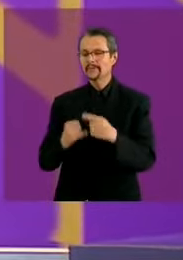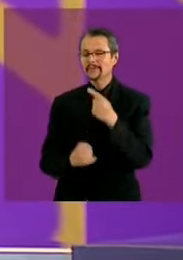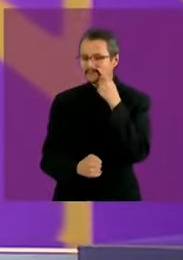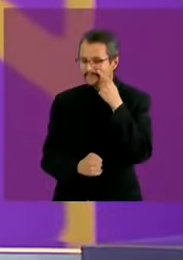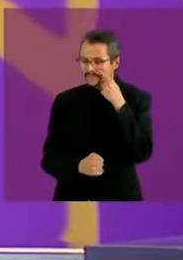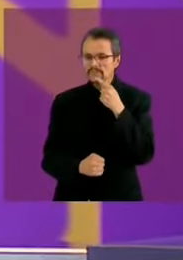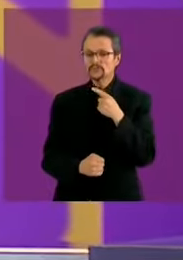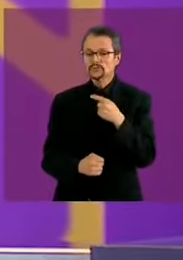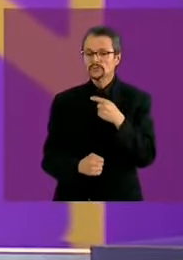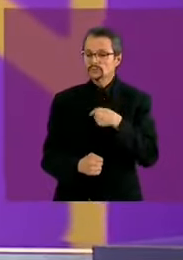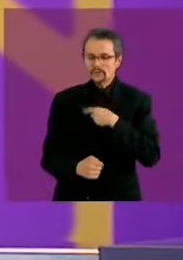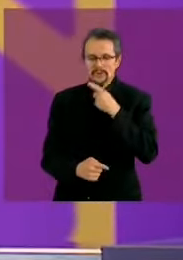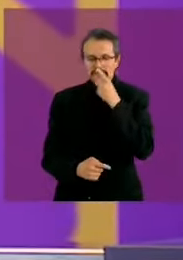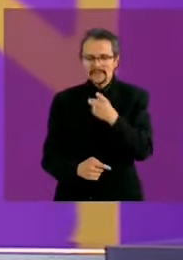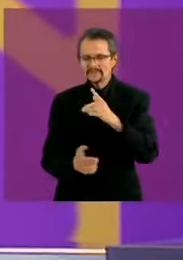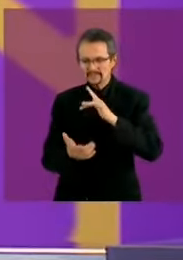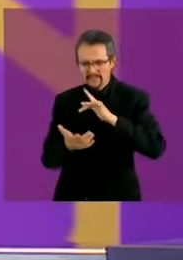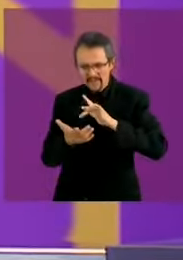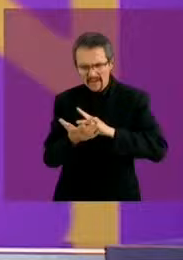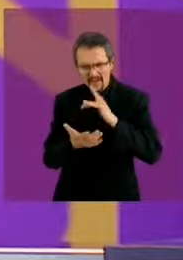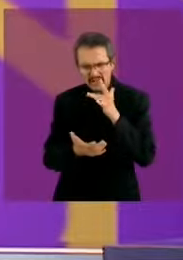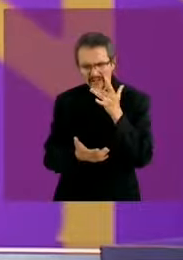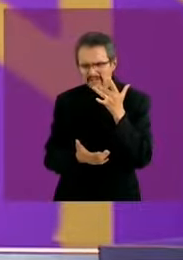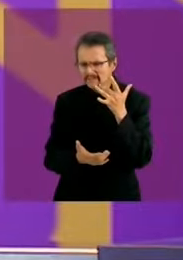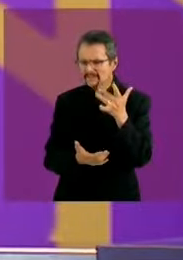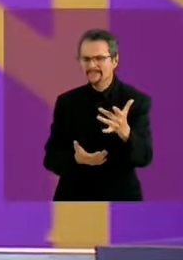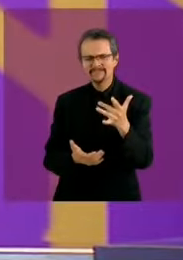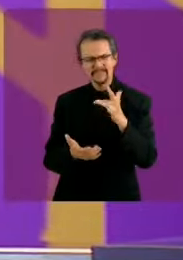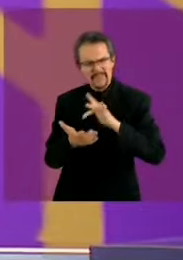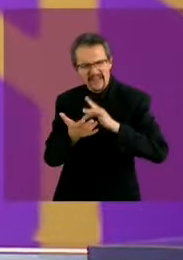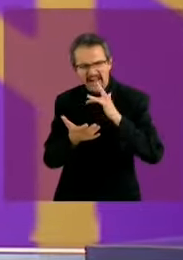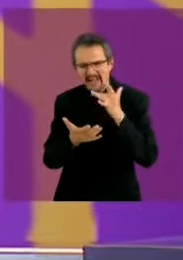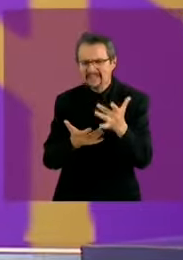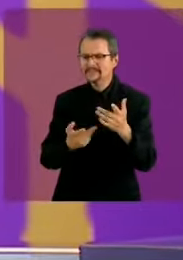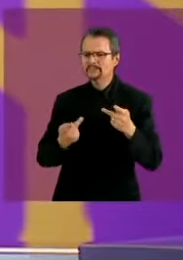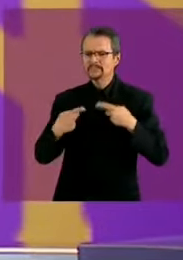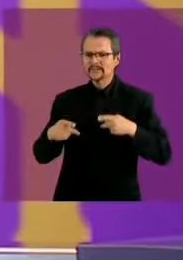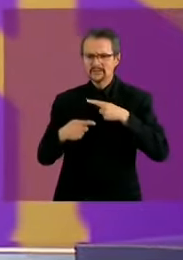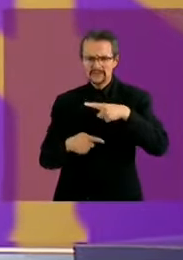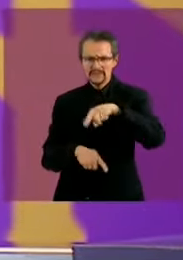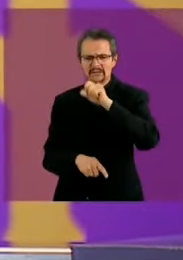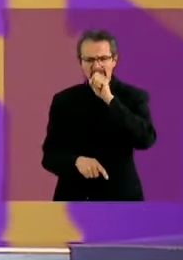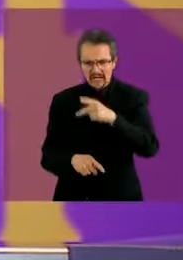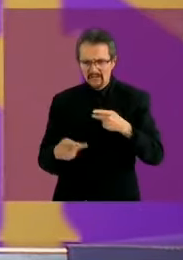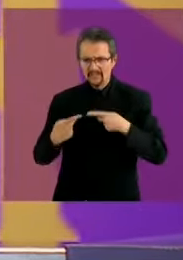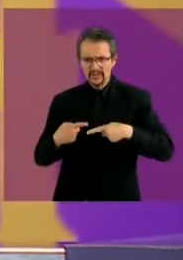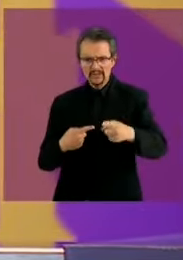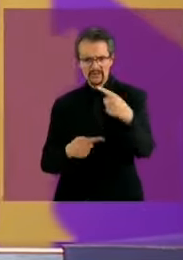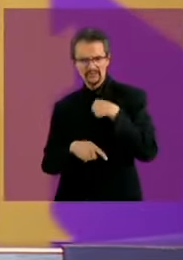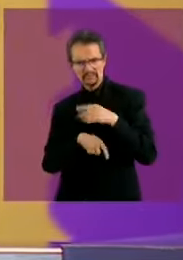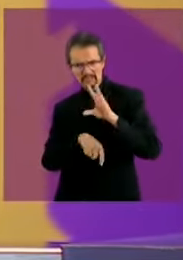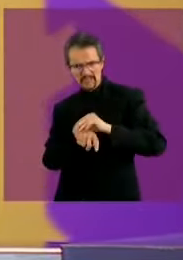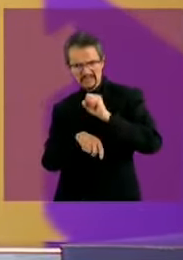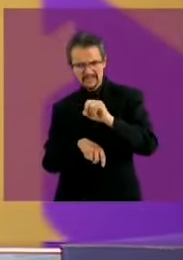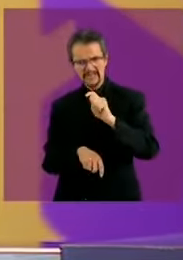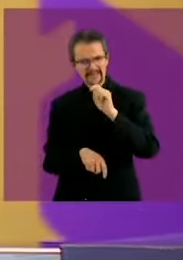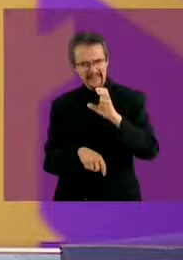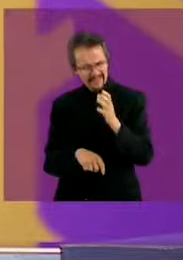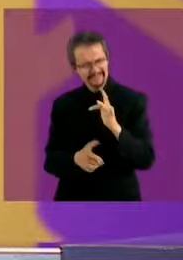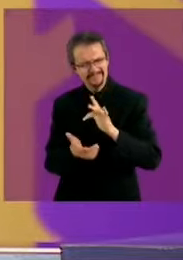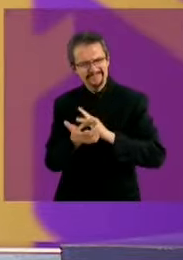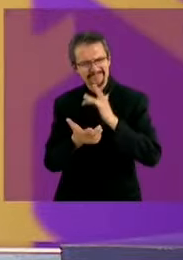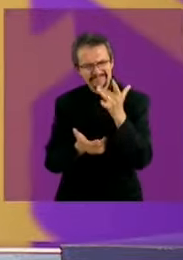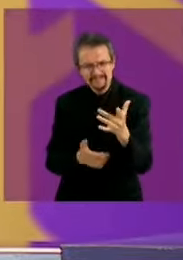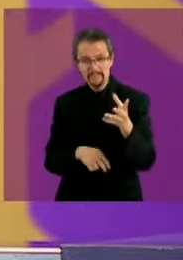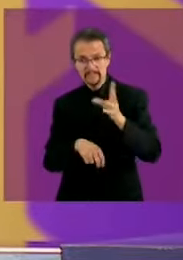dar las gracias a las personas y a quienes me han permitido estar aquí a Movimiento Ciudadano por permitirme estar